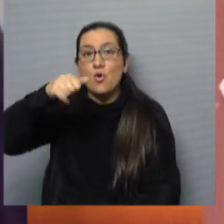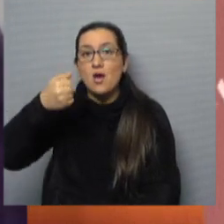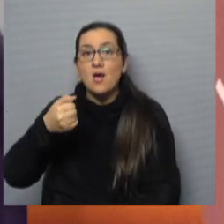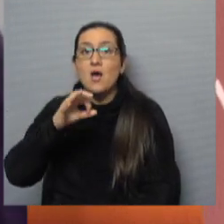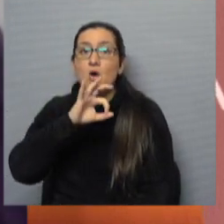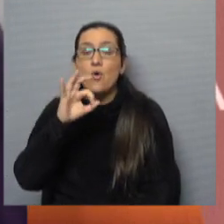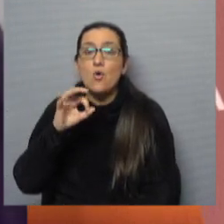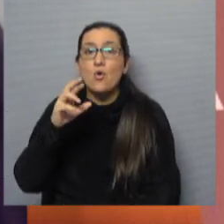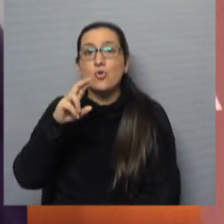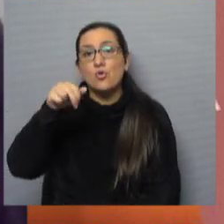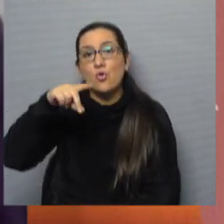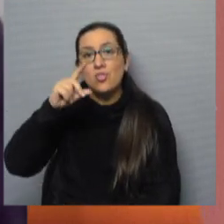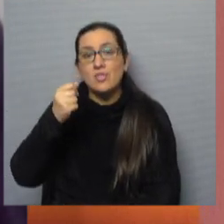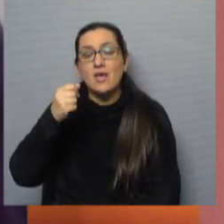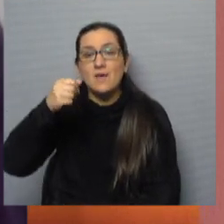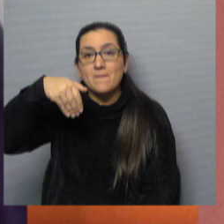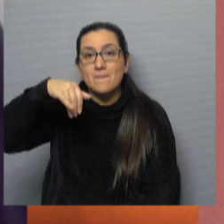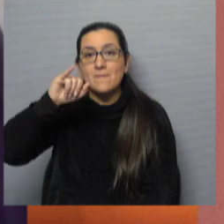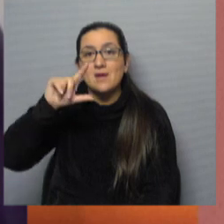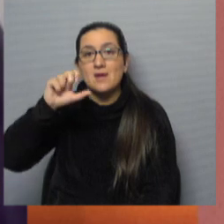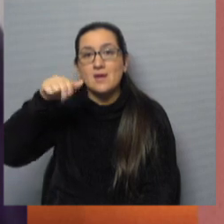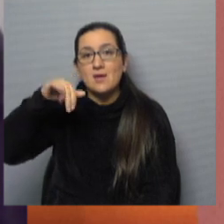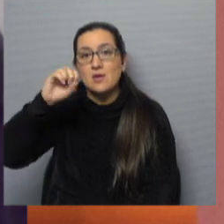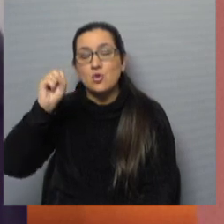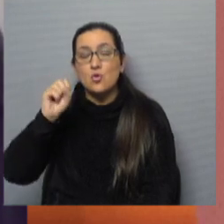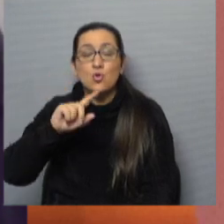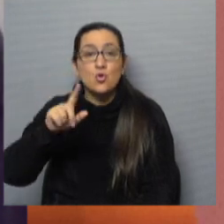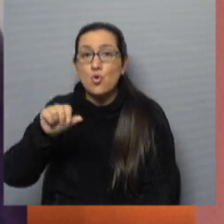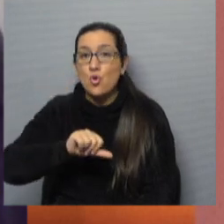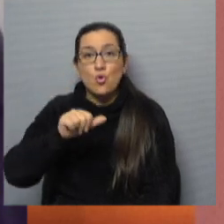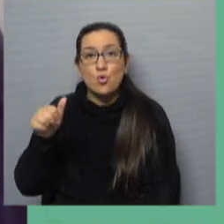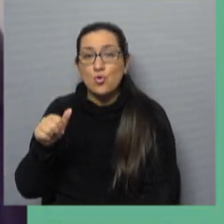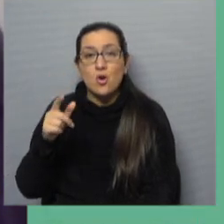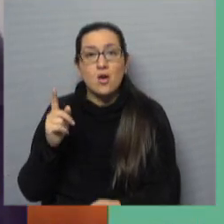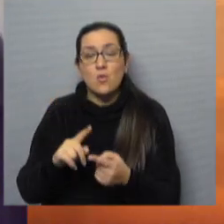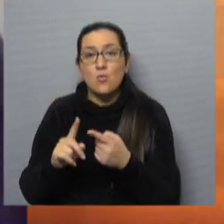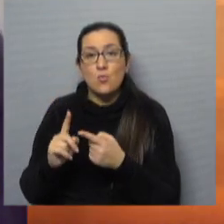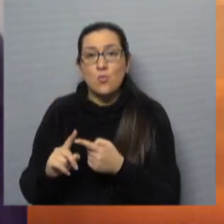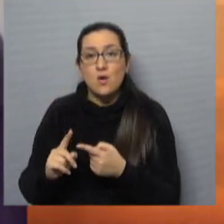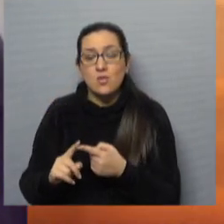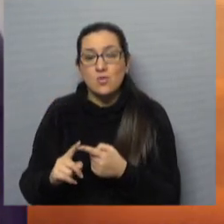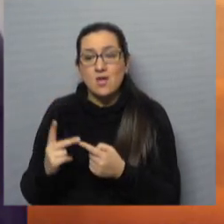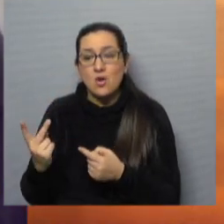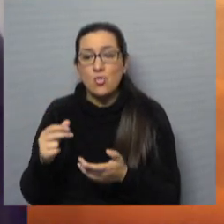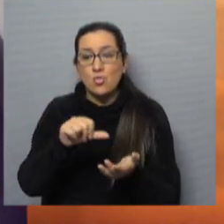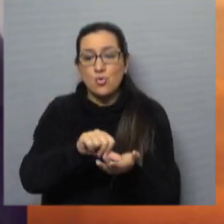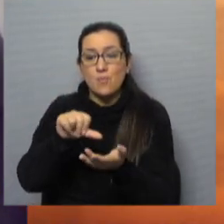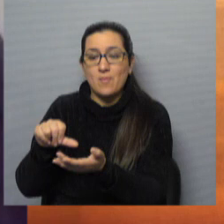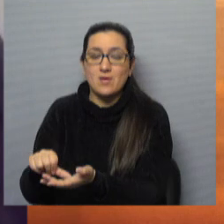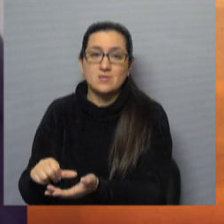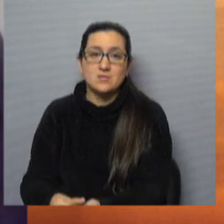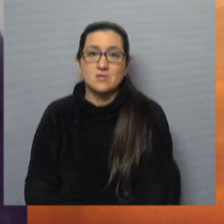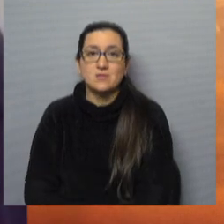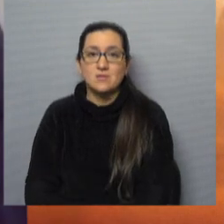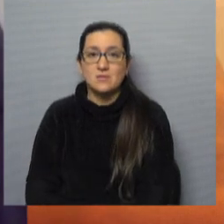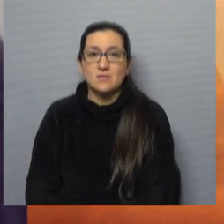milenio, no ha conseguido acuerdos multilaterales globales.